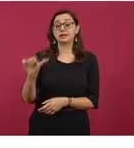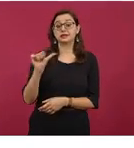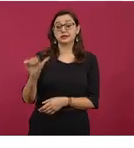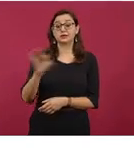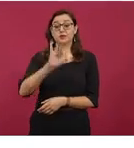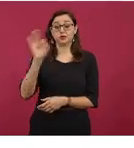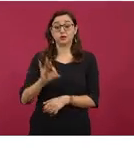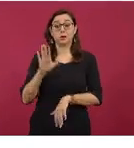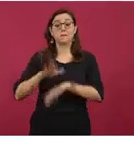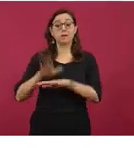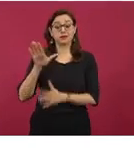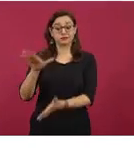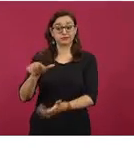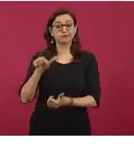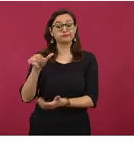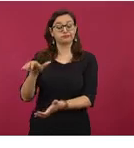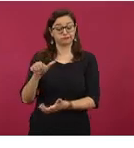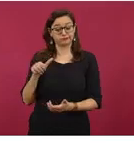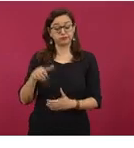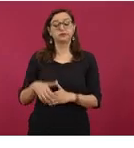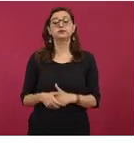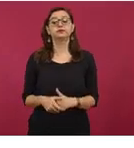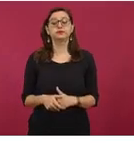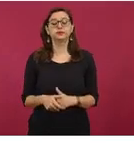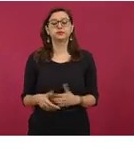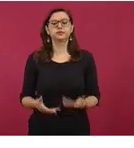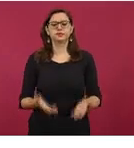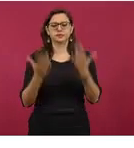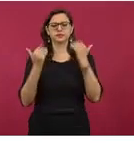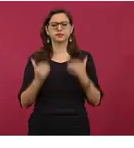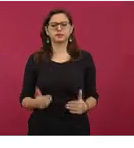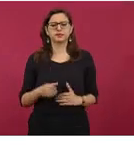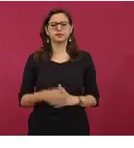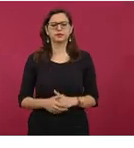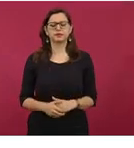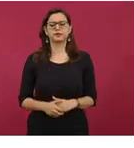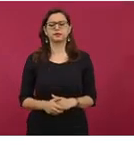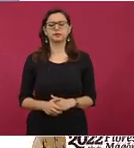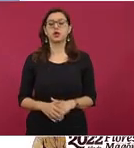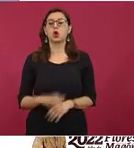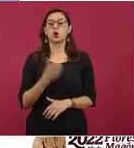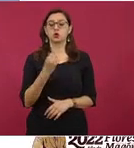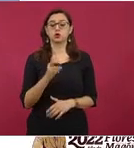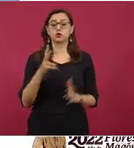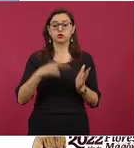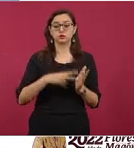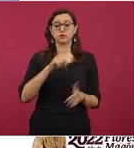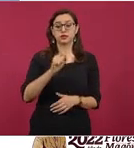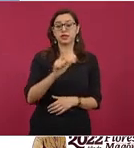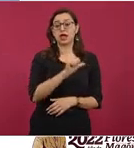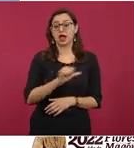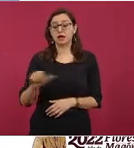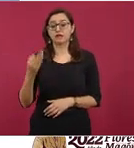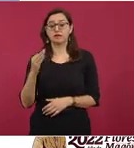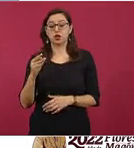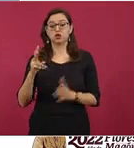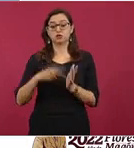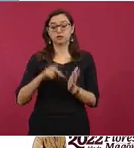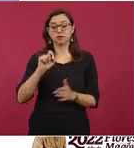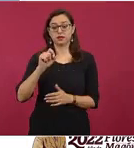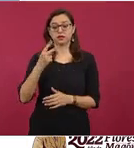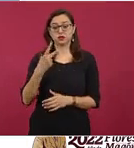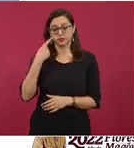recaudación. La que sigue, por favor. Y en lo que se refiere del octubre del 20 a febrero del 22,